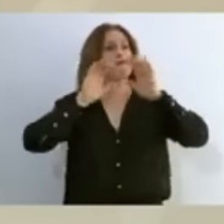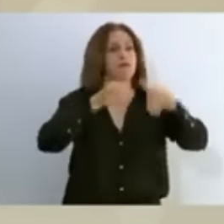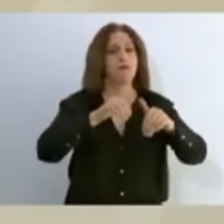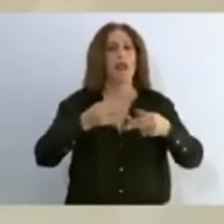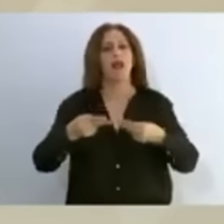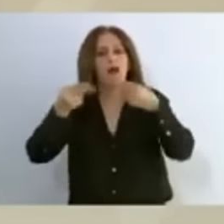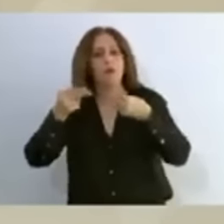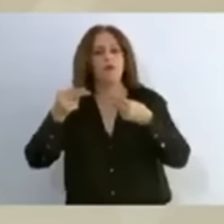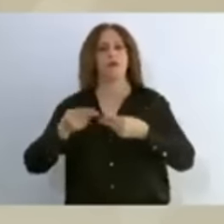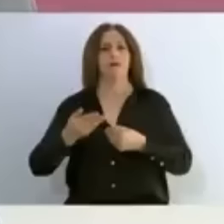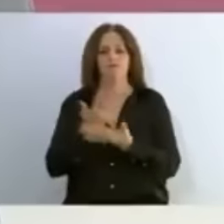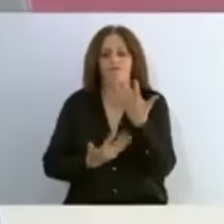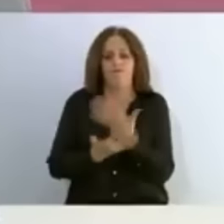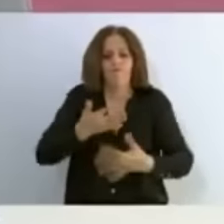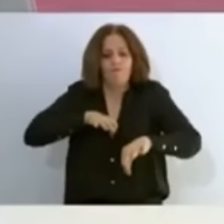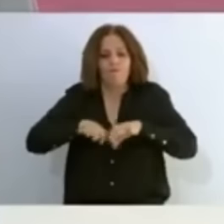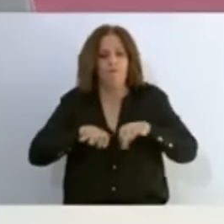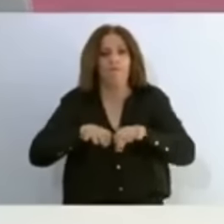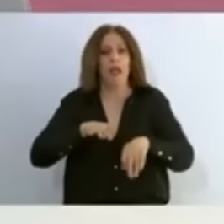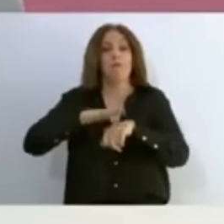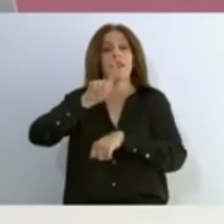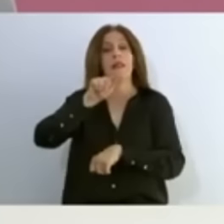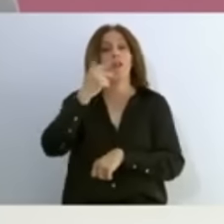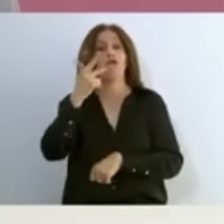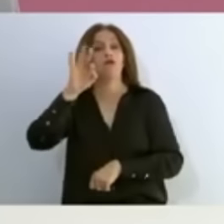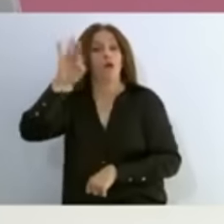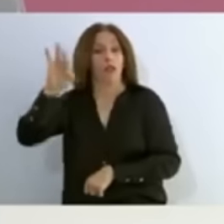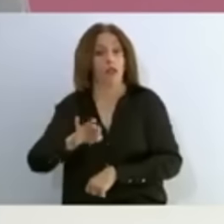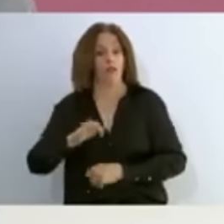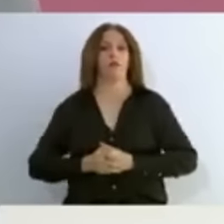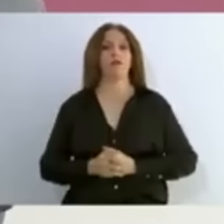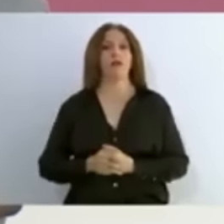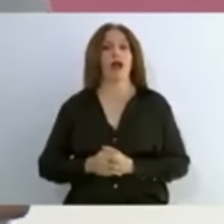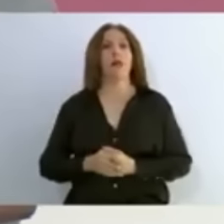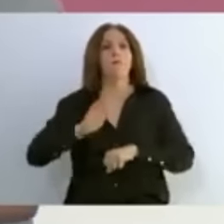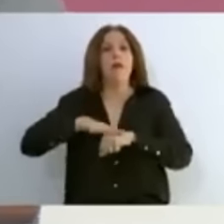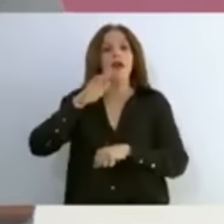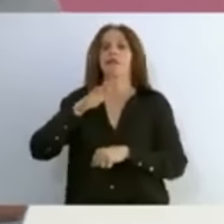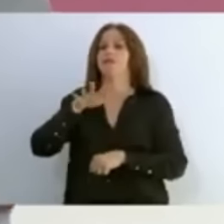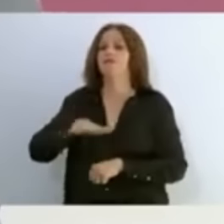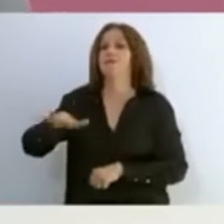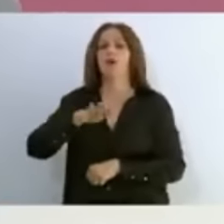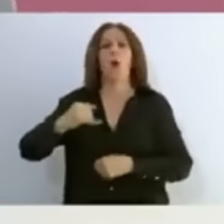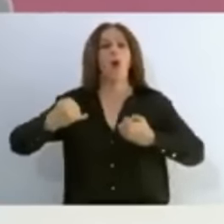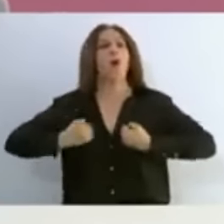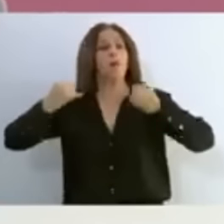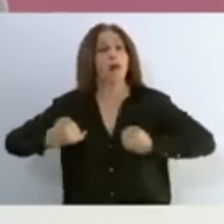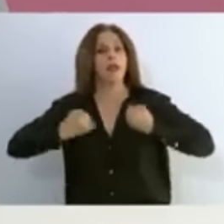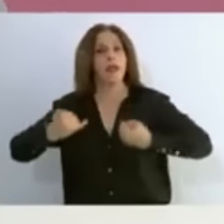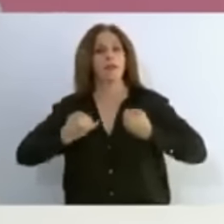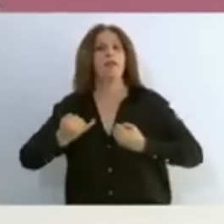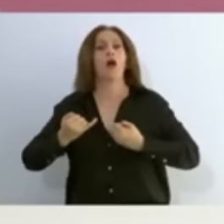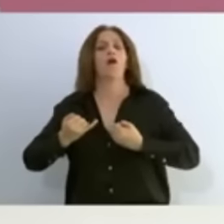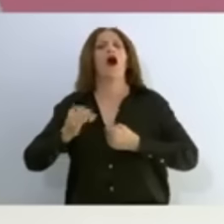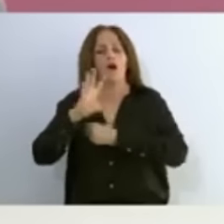aumenta a 68 por ciento si se consideran aquellos jóvenes que deciden comenzar o retomar sus estudios